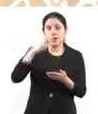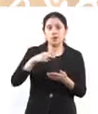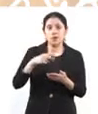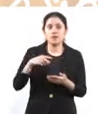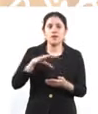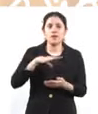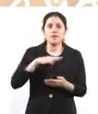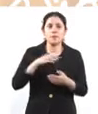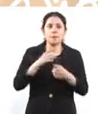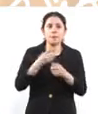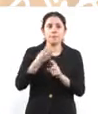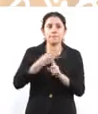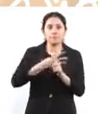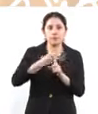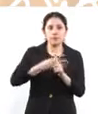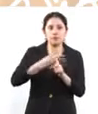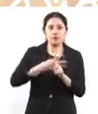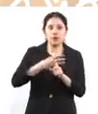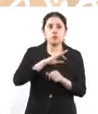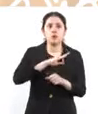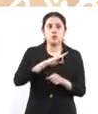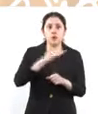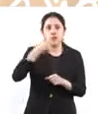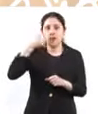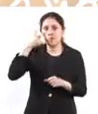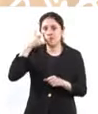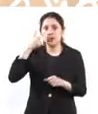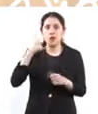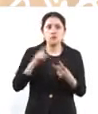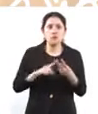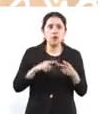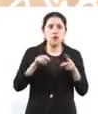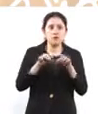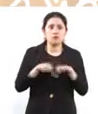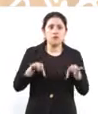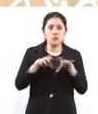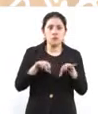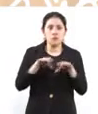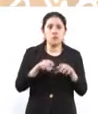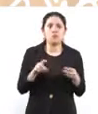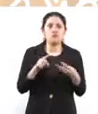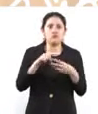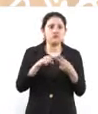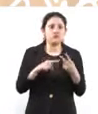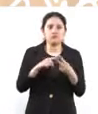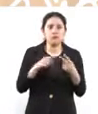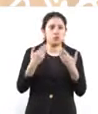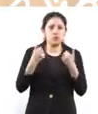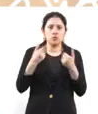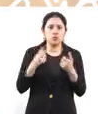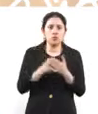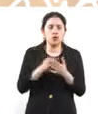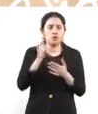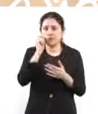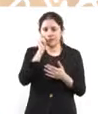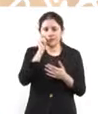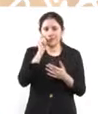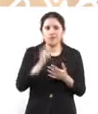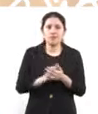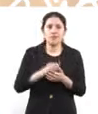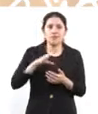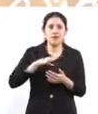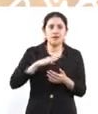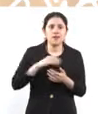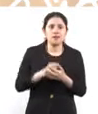esto lo podrán ver desde sus dispositivos móviles, en sus computadoras, y si no tuviera ninguno de esos dispositivos, tenemos más de 250